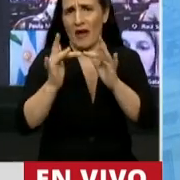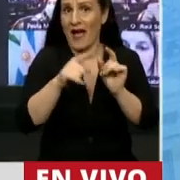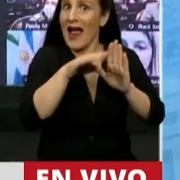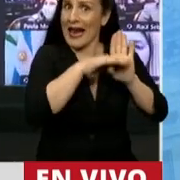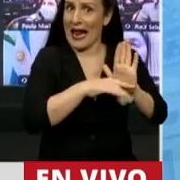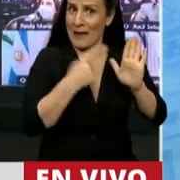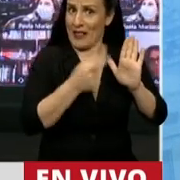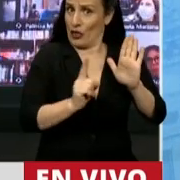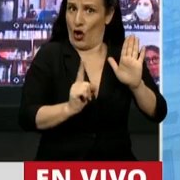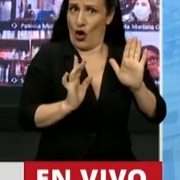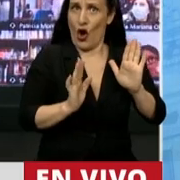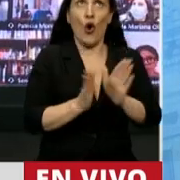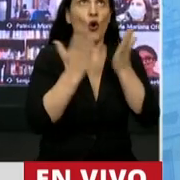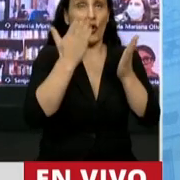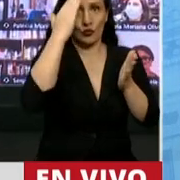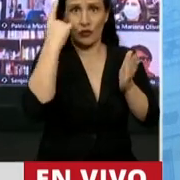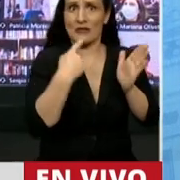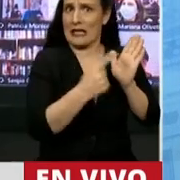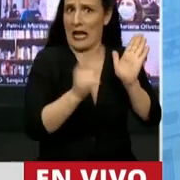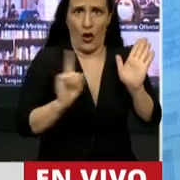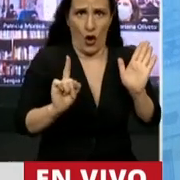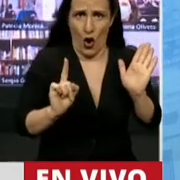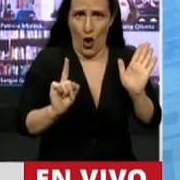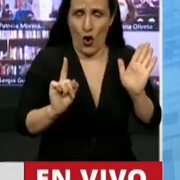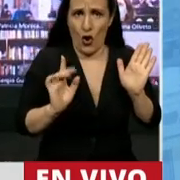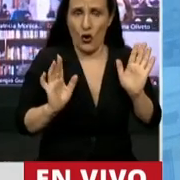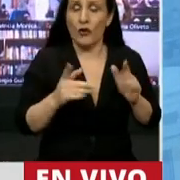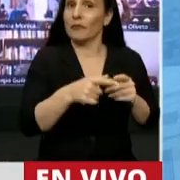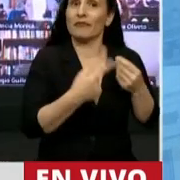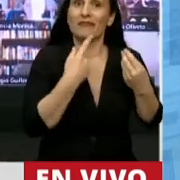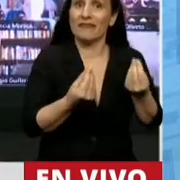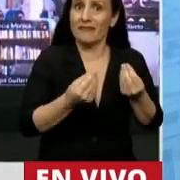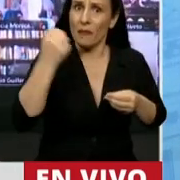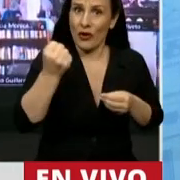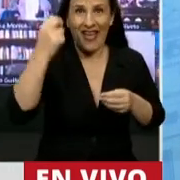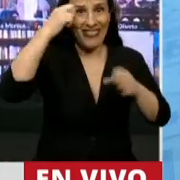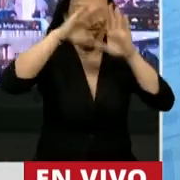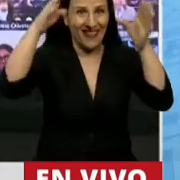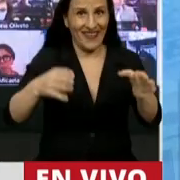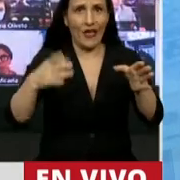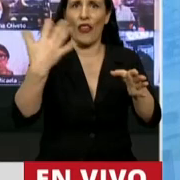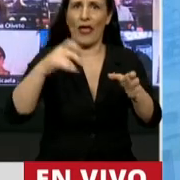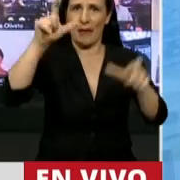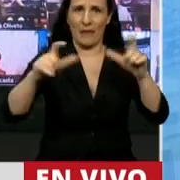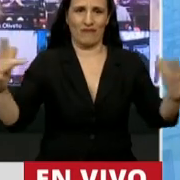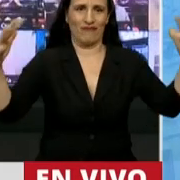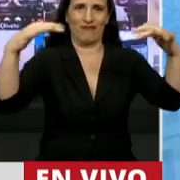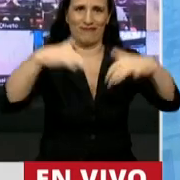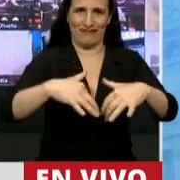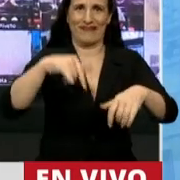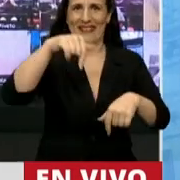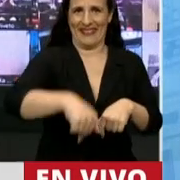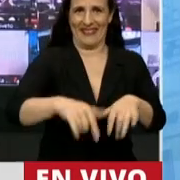nuestro reglamento ni nuestra Constitución Nacional, que entienden que la Cámara se reúne y forma cuerpo en este recinto.